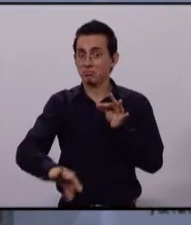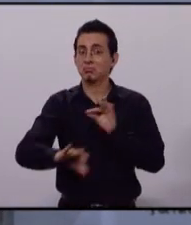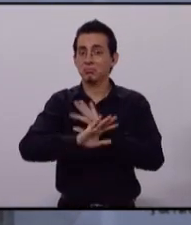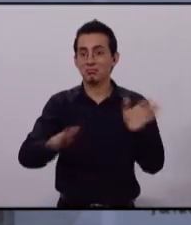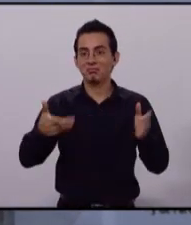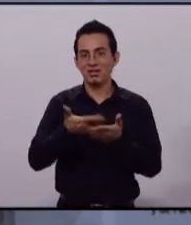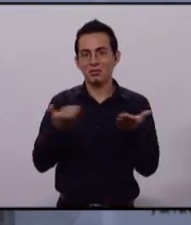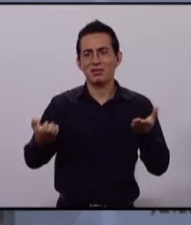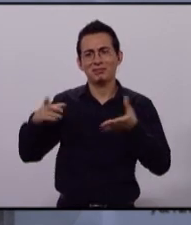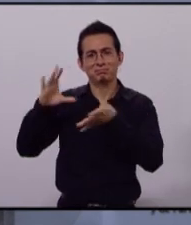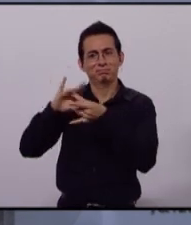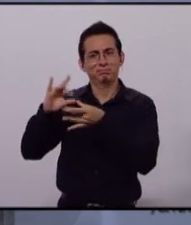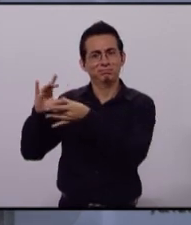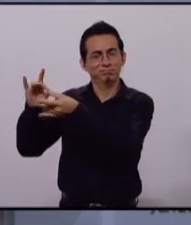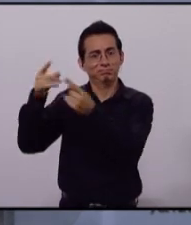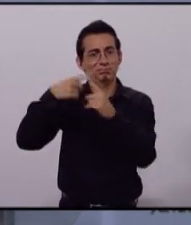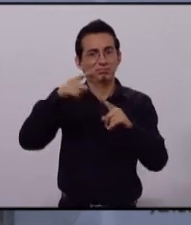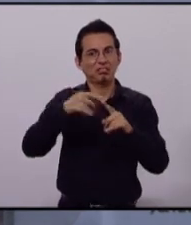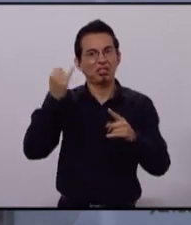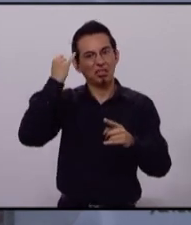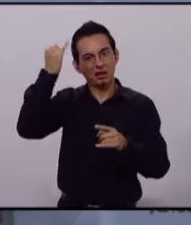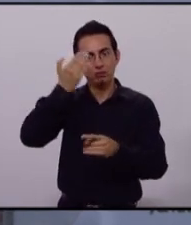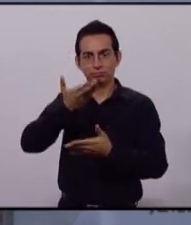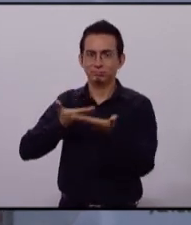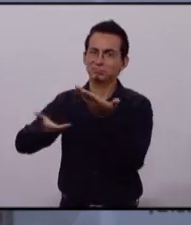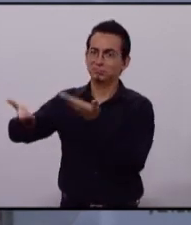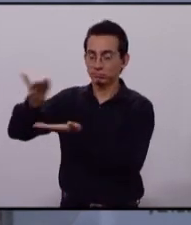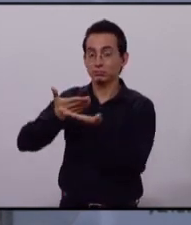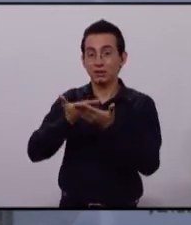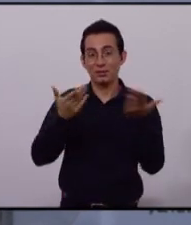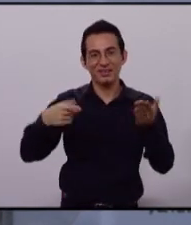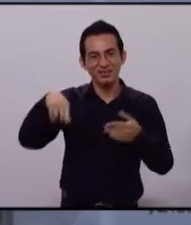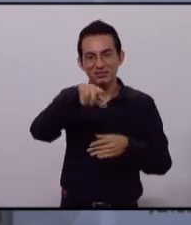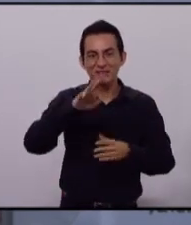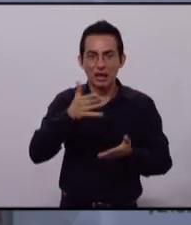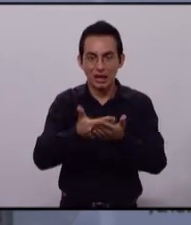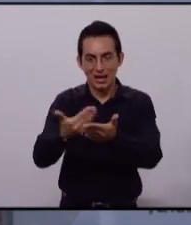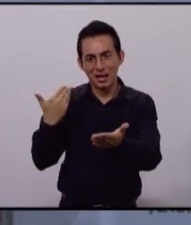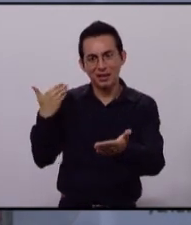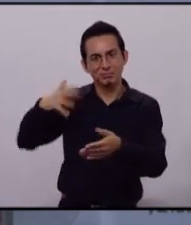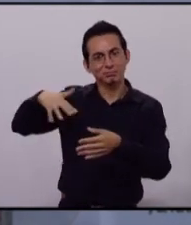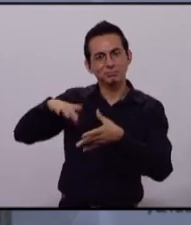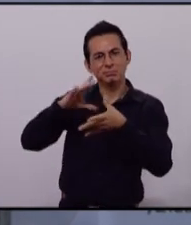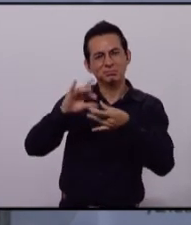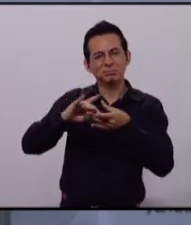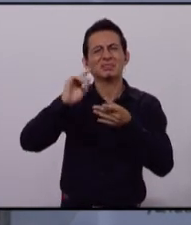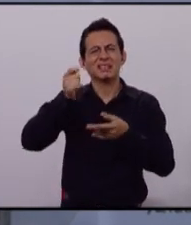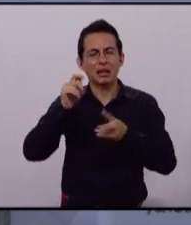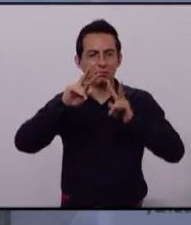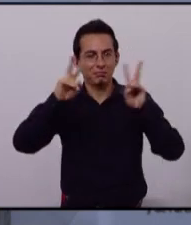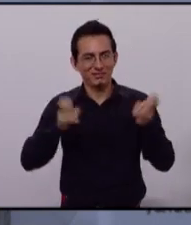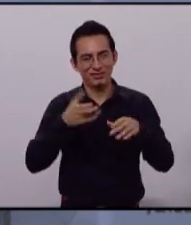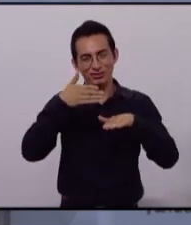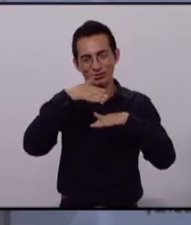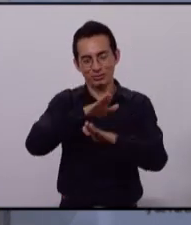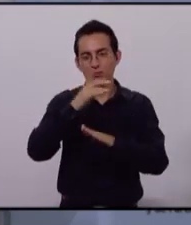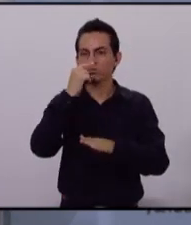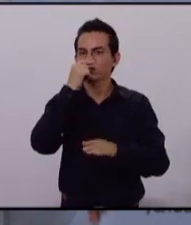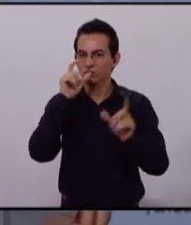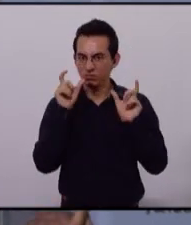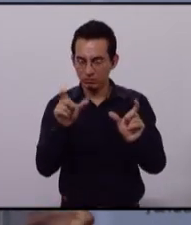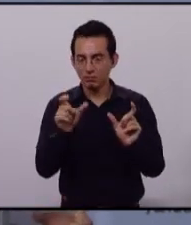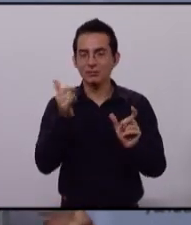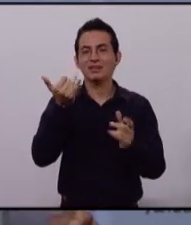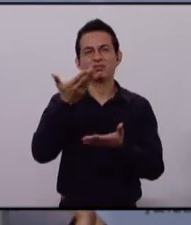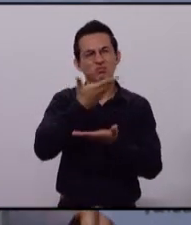exposición de ideas. Le recordamos a nuestra audiencia que hemos escuchado temas vinculados a la seguridad pública, también